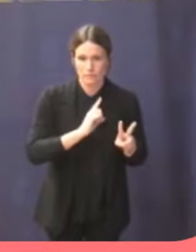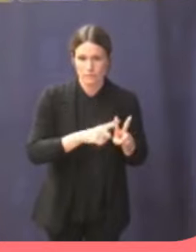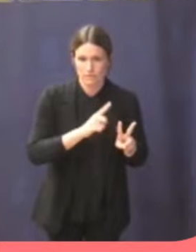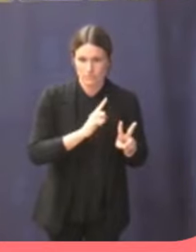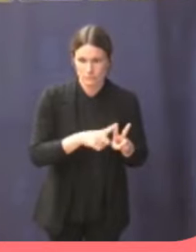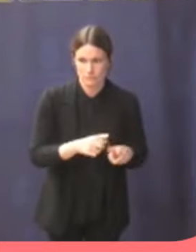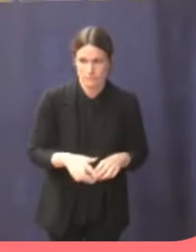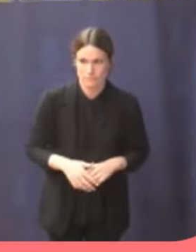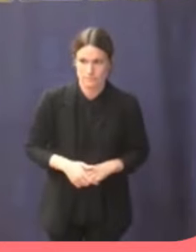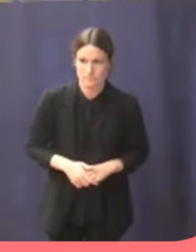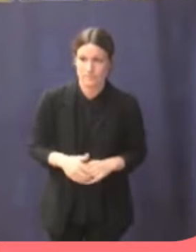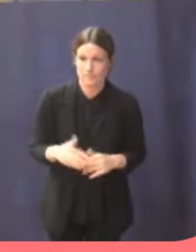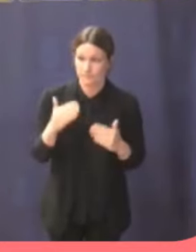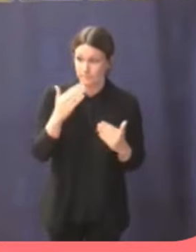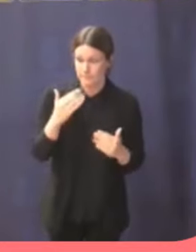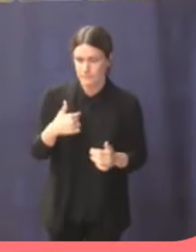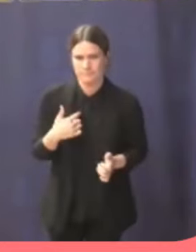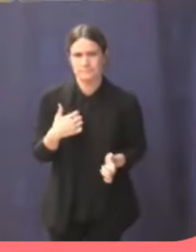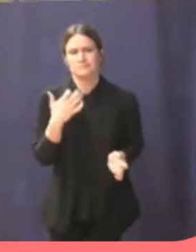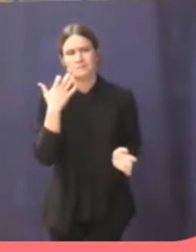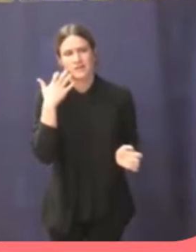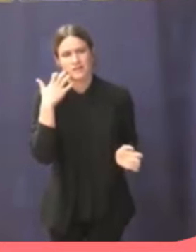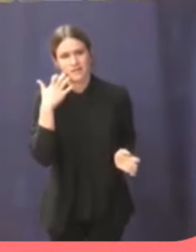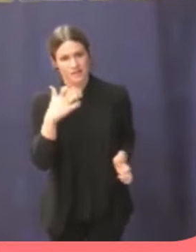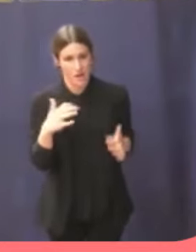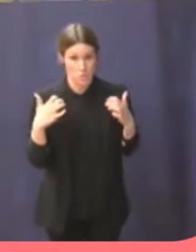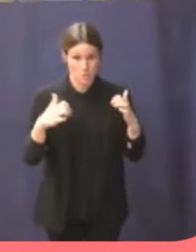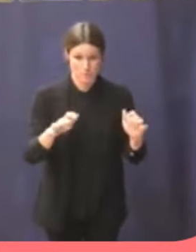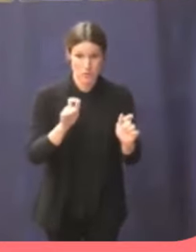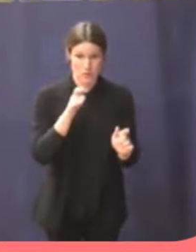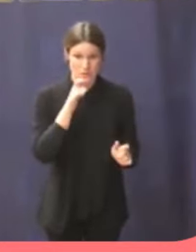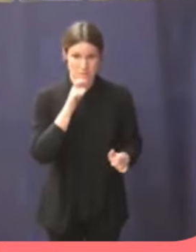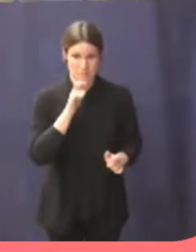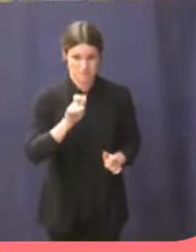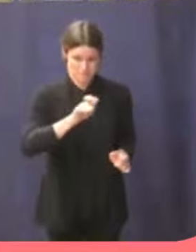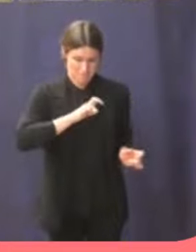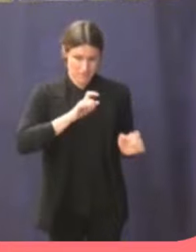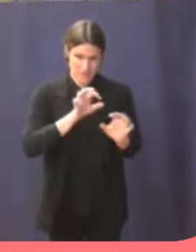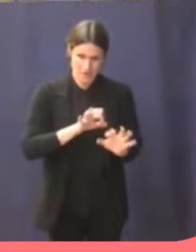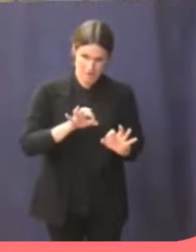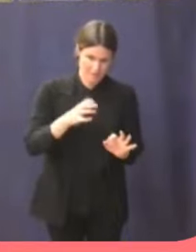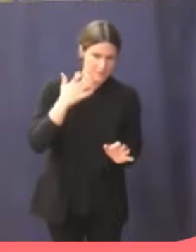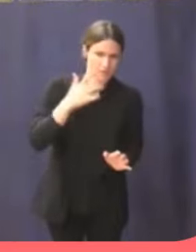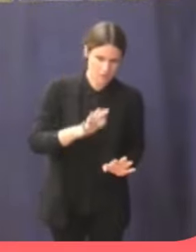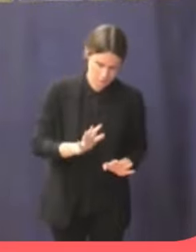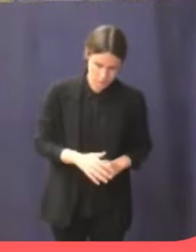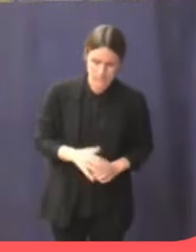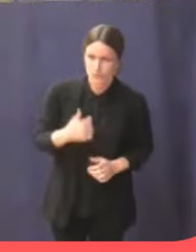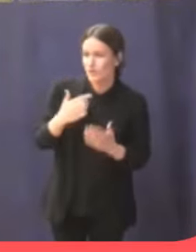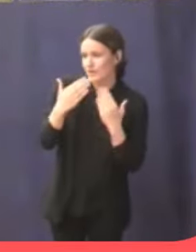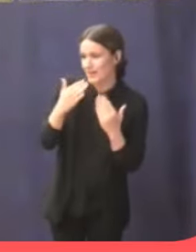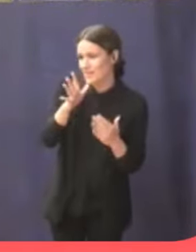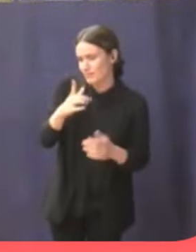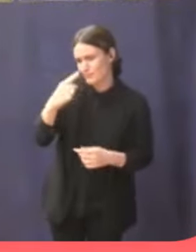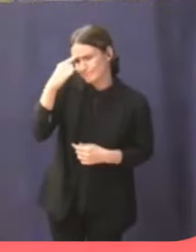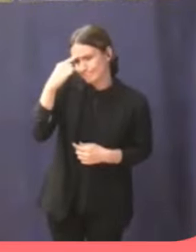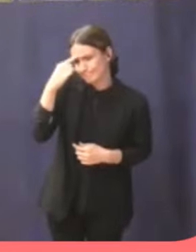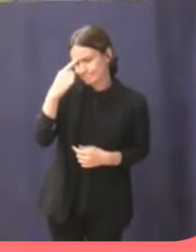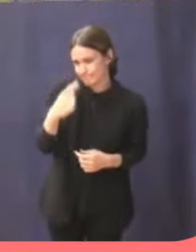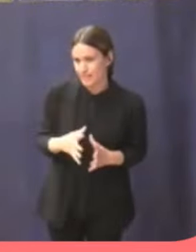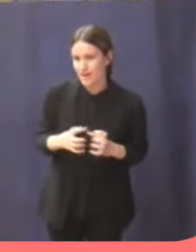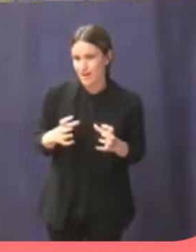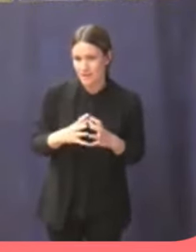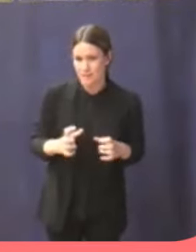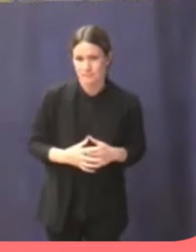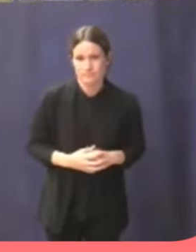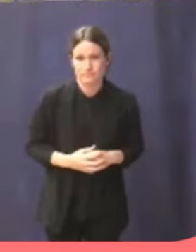Presidente, hombre, ya me parecía raro un pleno en que no se nos insulten. Así que le agradezco, ¿no?, porque lo he echado en falta. Bueno,